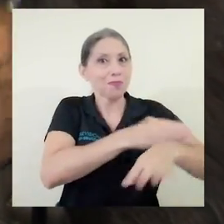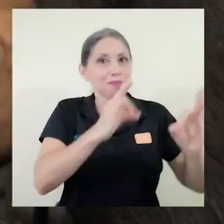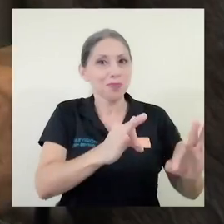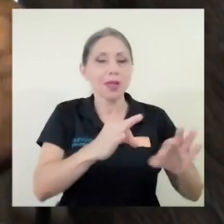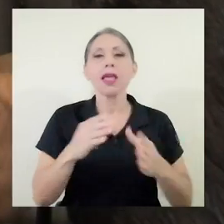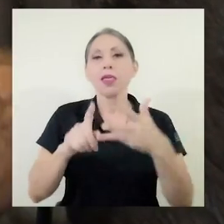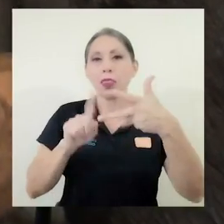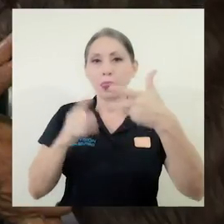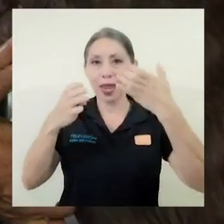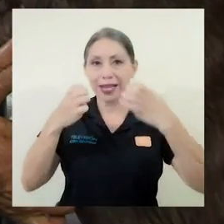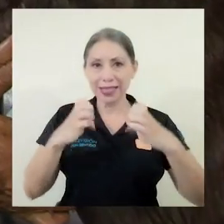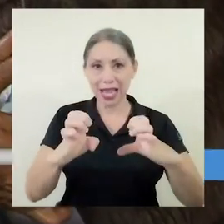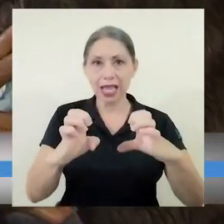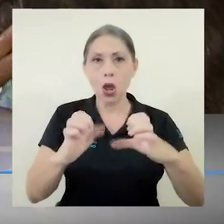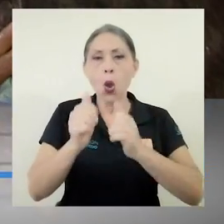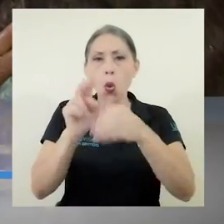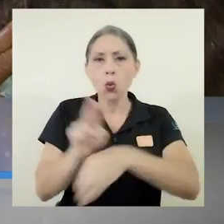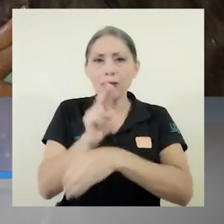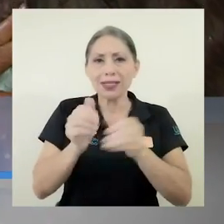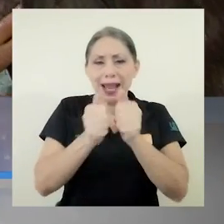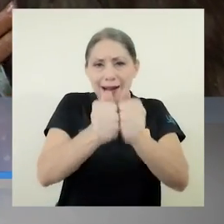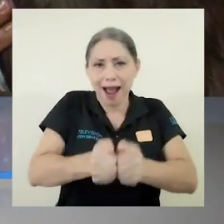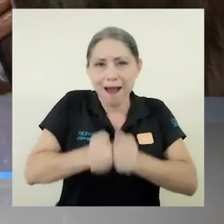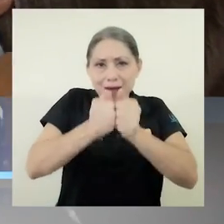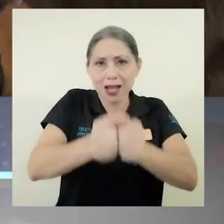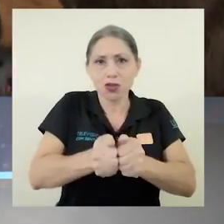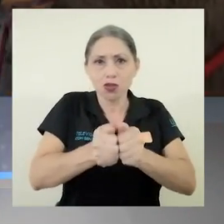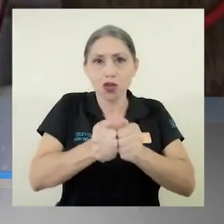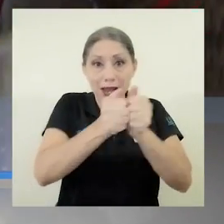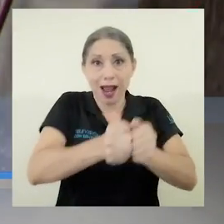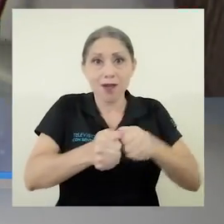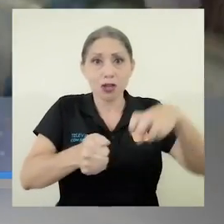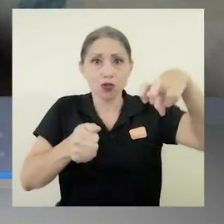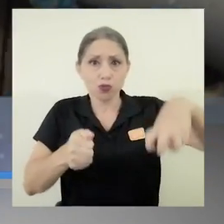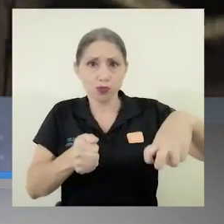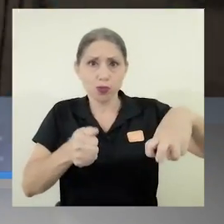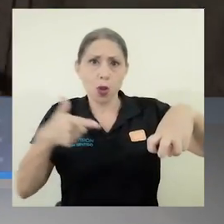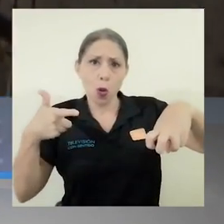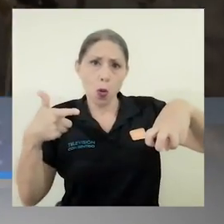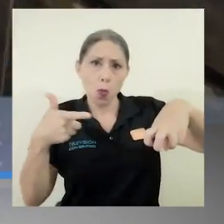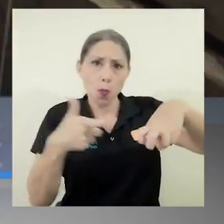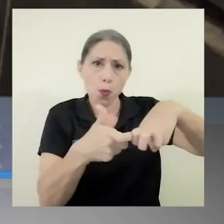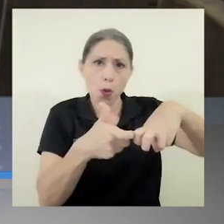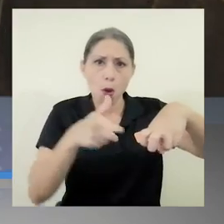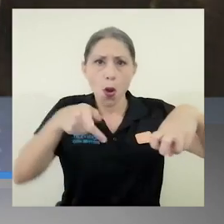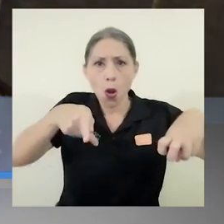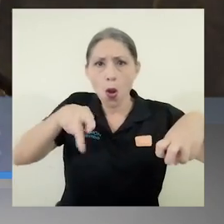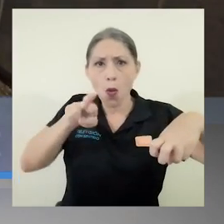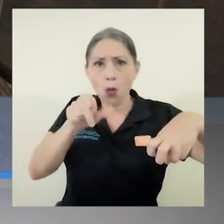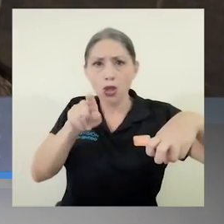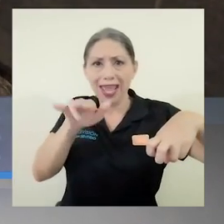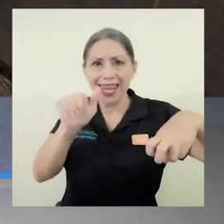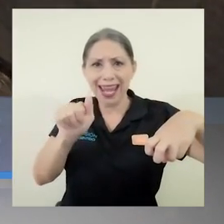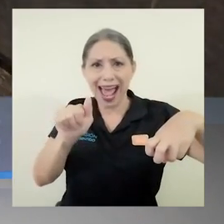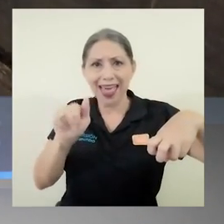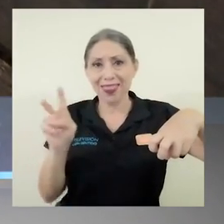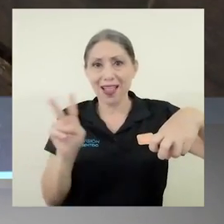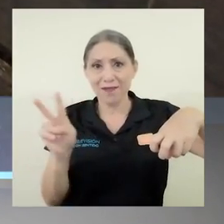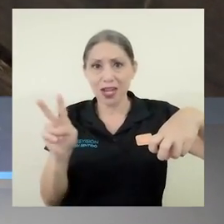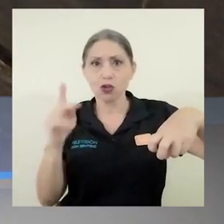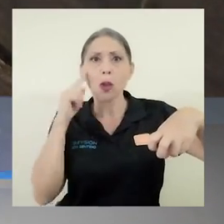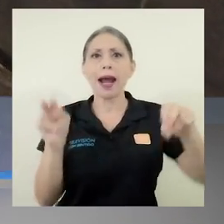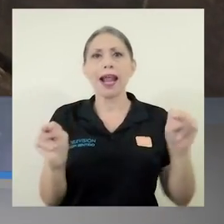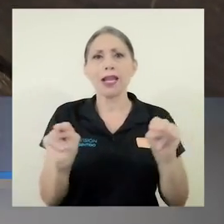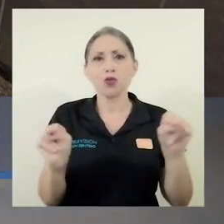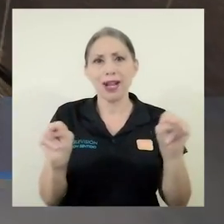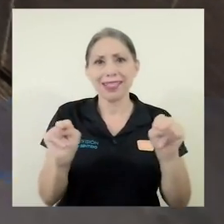utilizar caballos. A estos se les tendría que inyectar la proteína del virus para generar los anticuerpos capaces de neutralizar